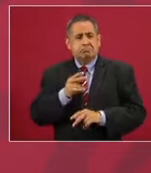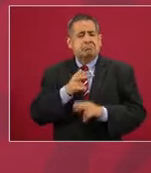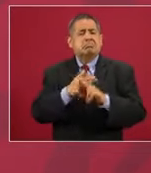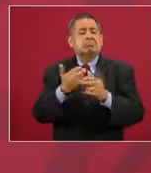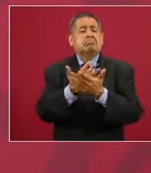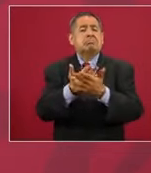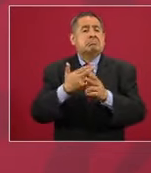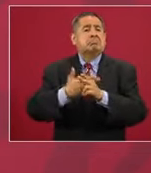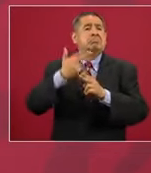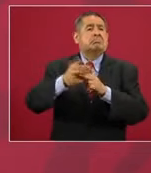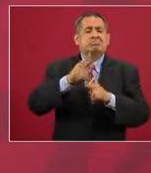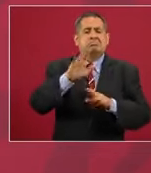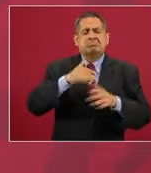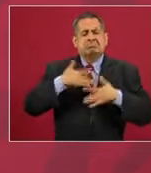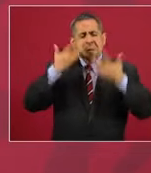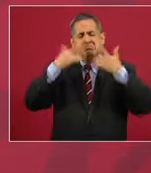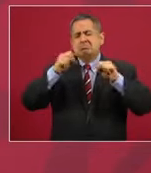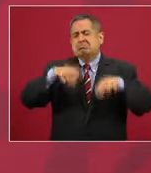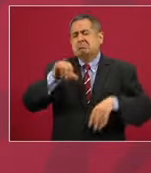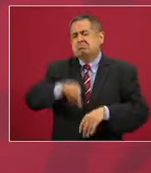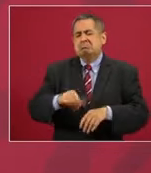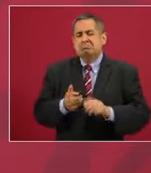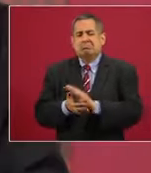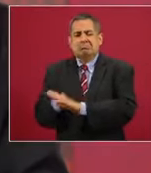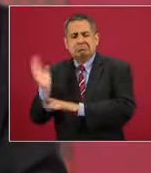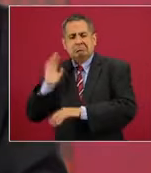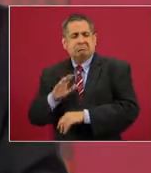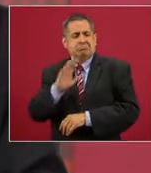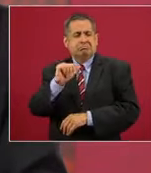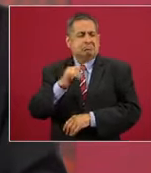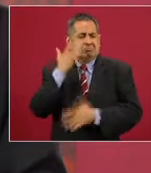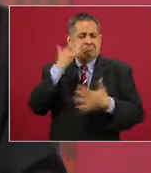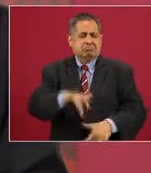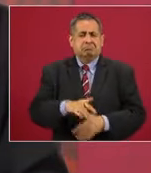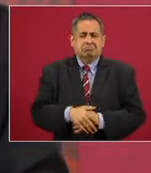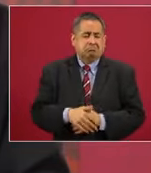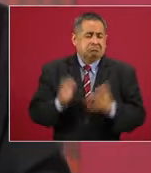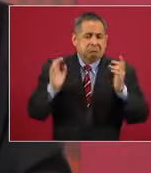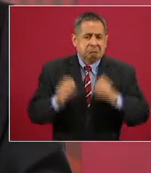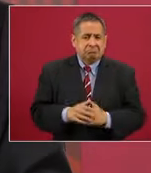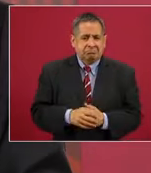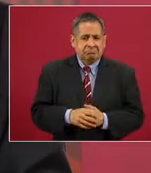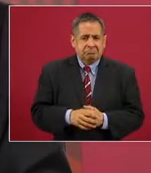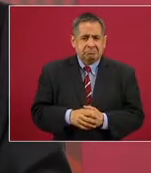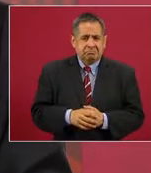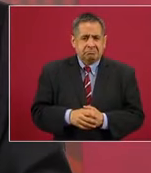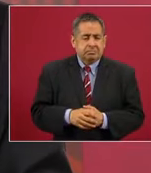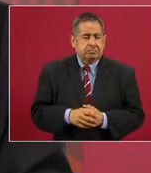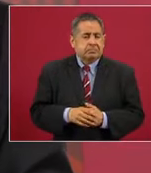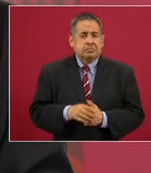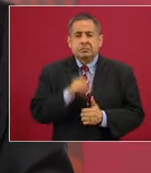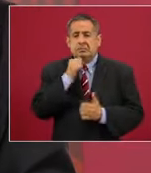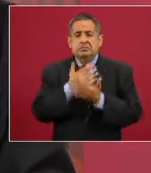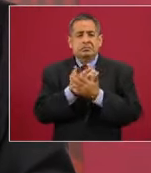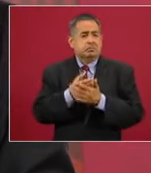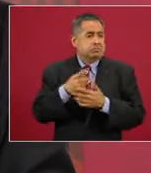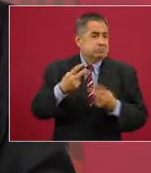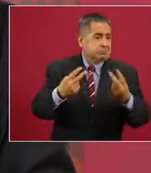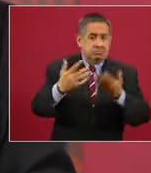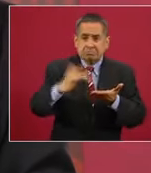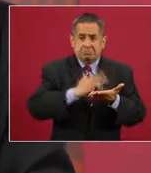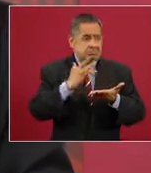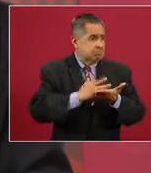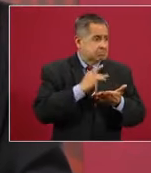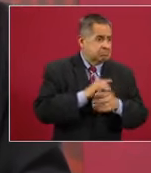la revocación del mandato. Ahí nos vemos.